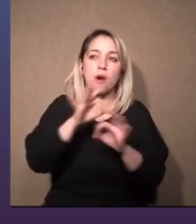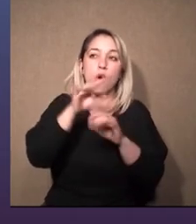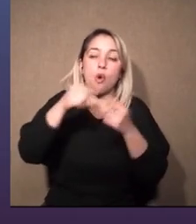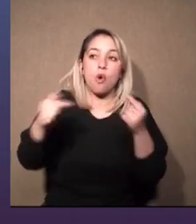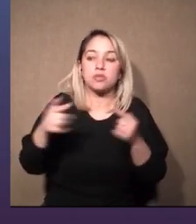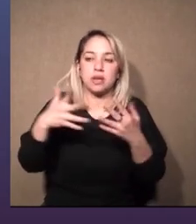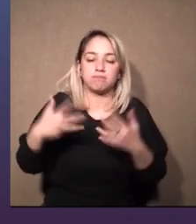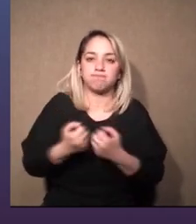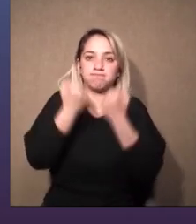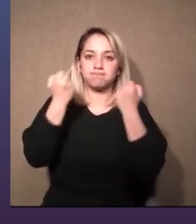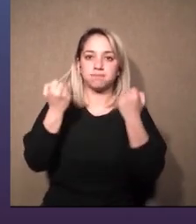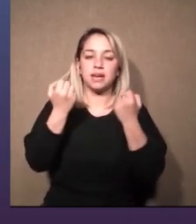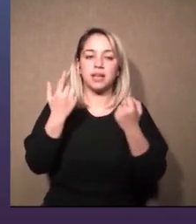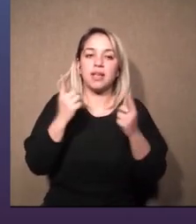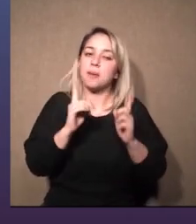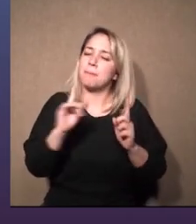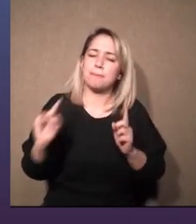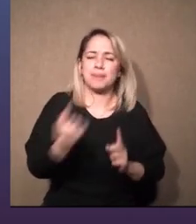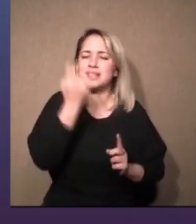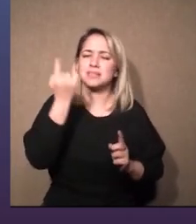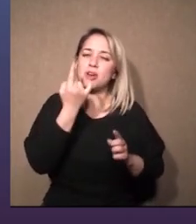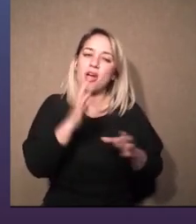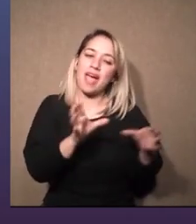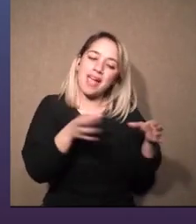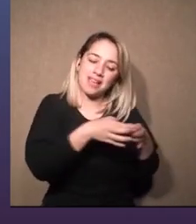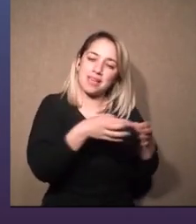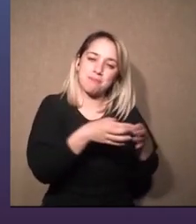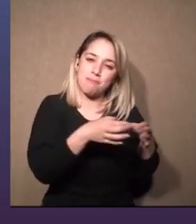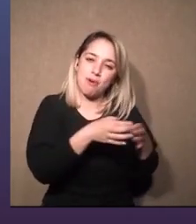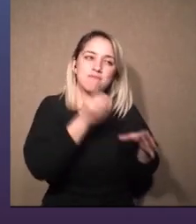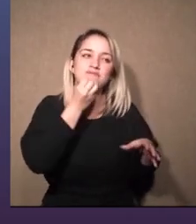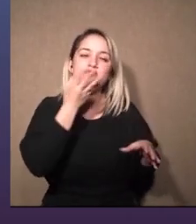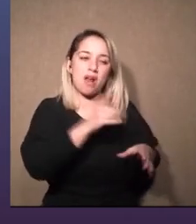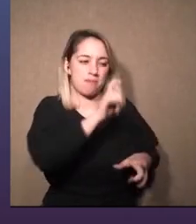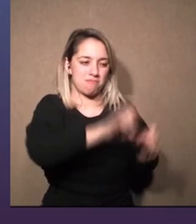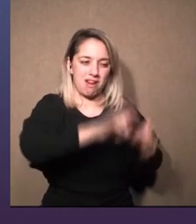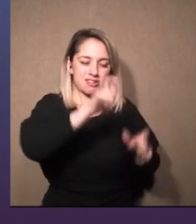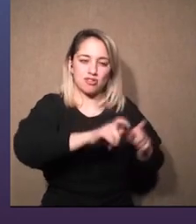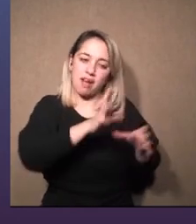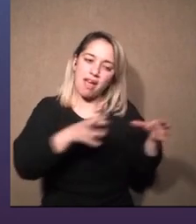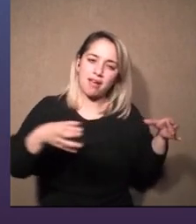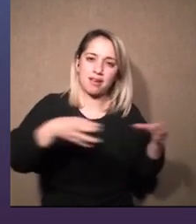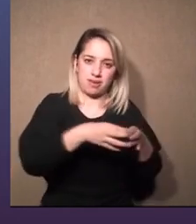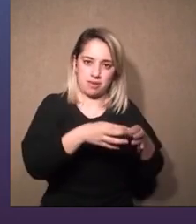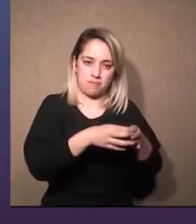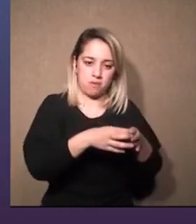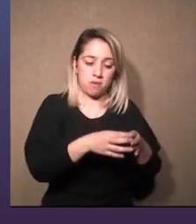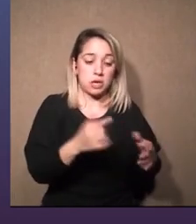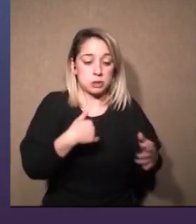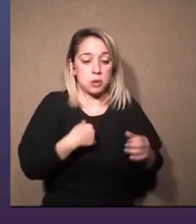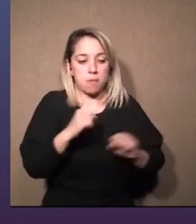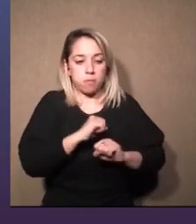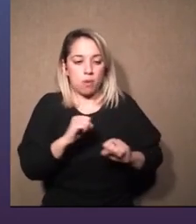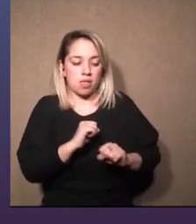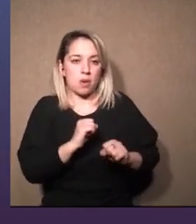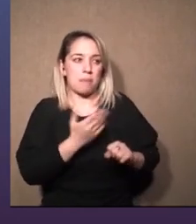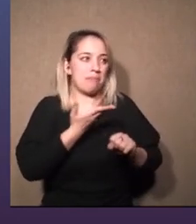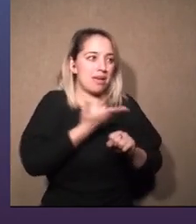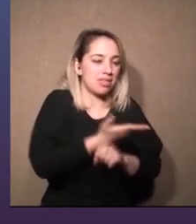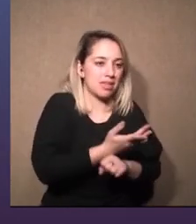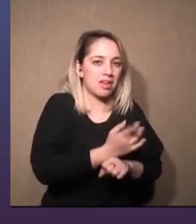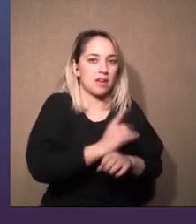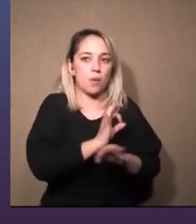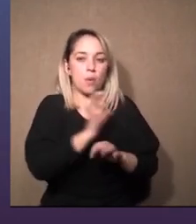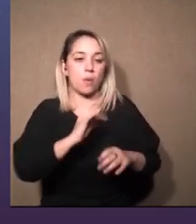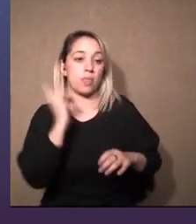nada es contar con un buen equipo con un equipo donde uno puede delegar y también saber de que estamos